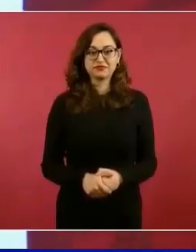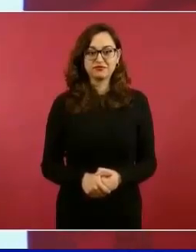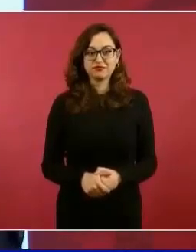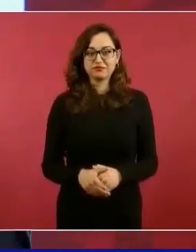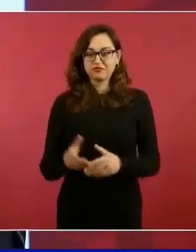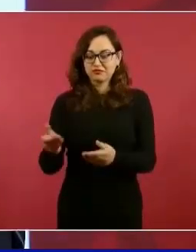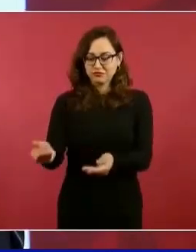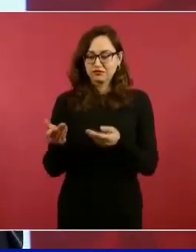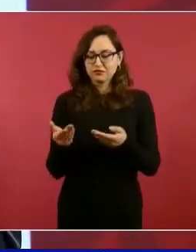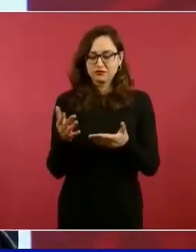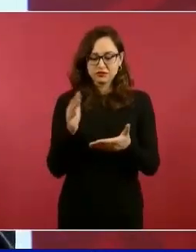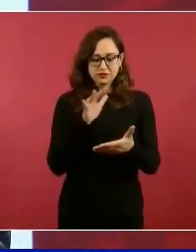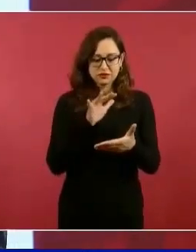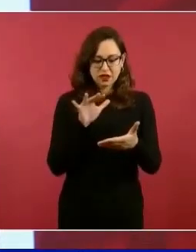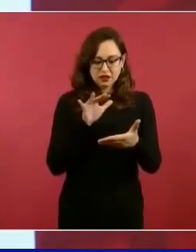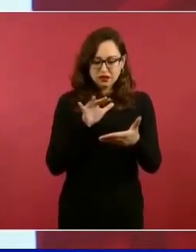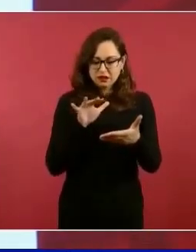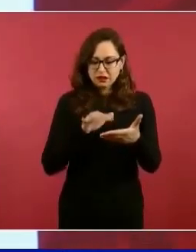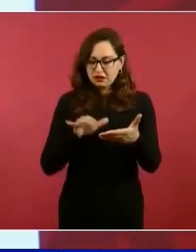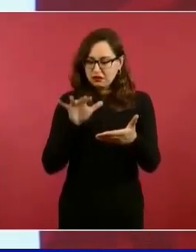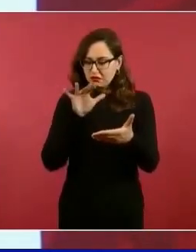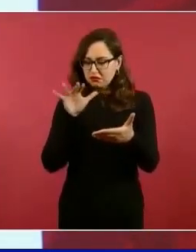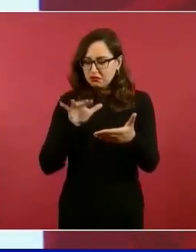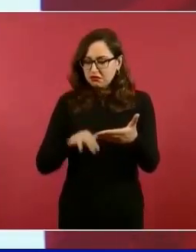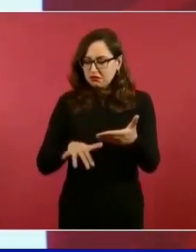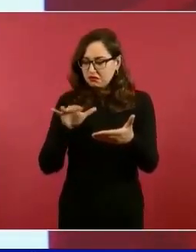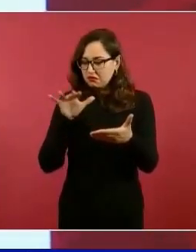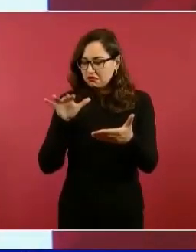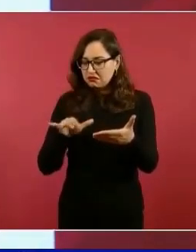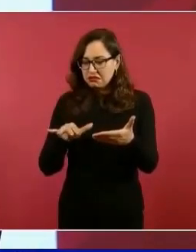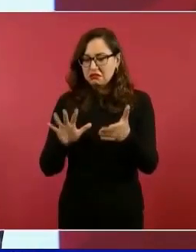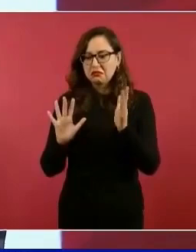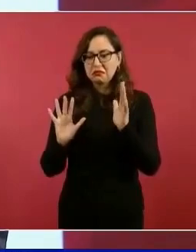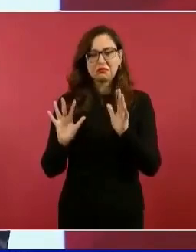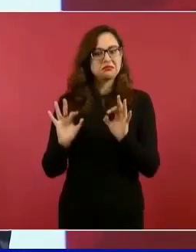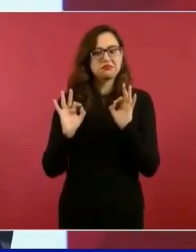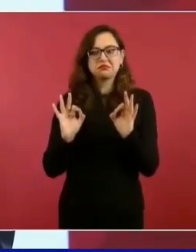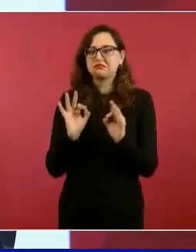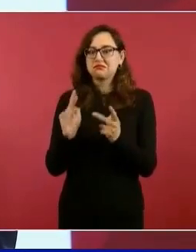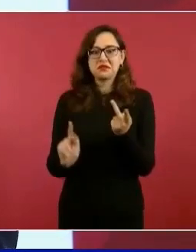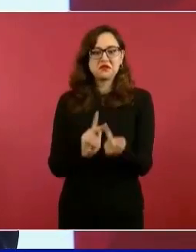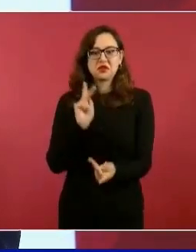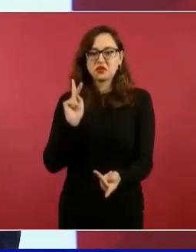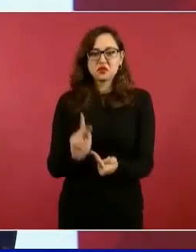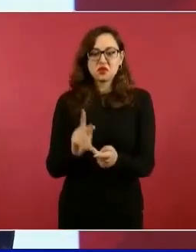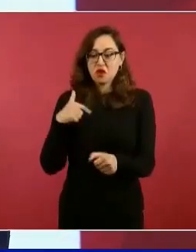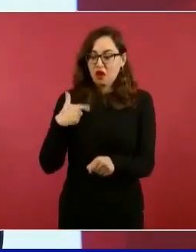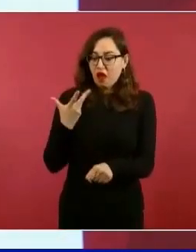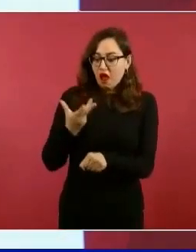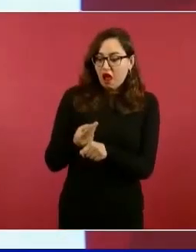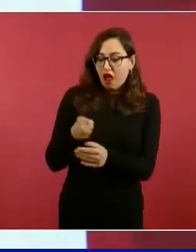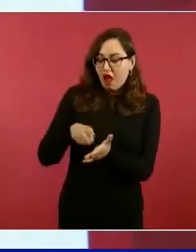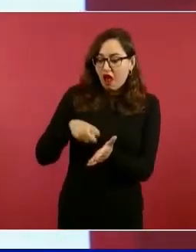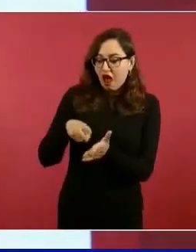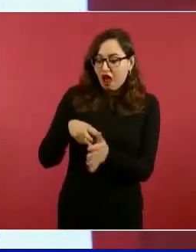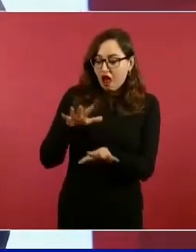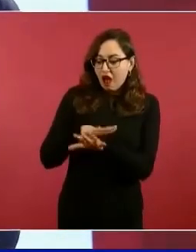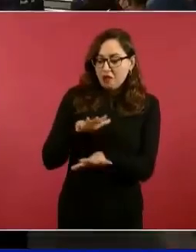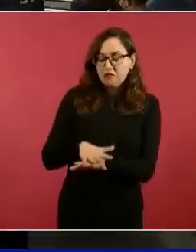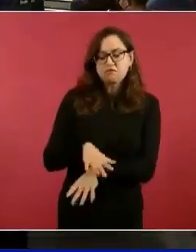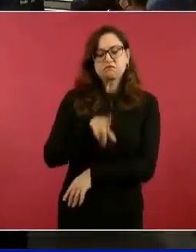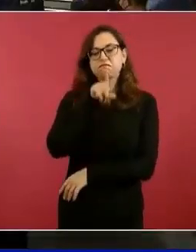íntegro. No le hice modificaciones, cuando no le hice caso